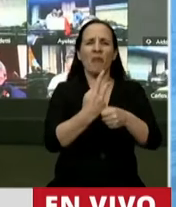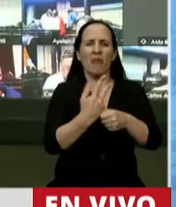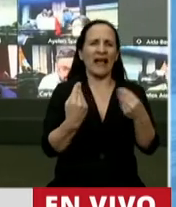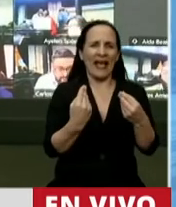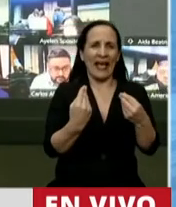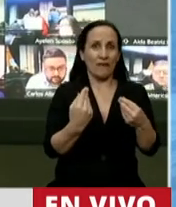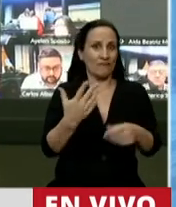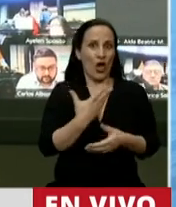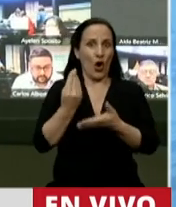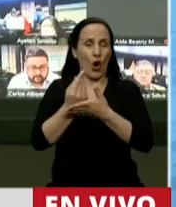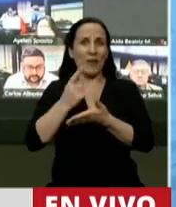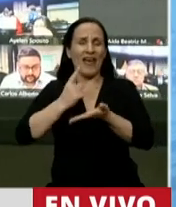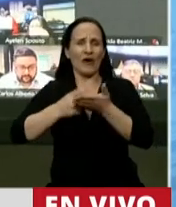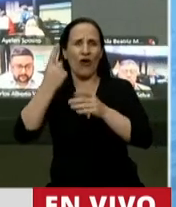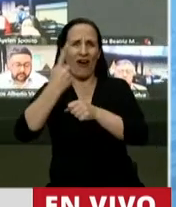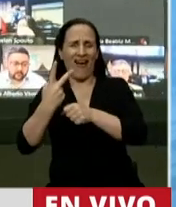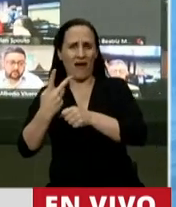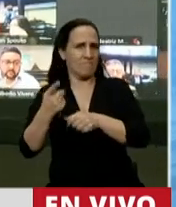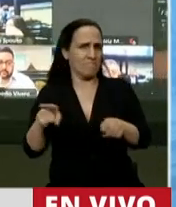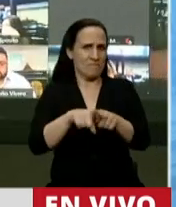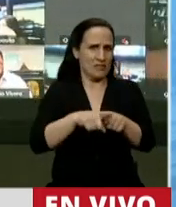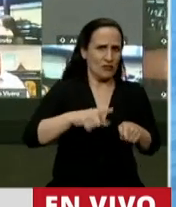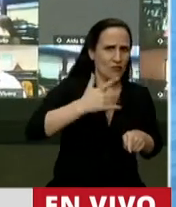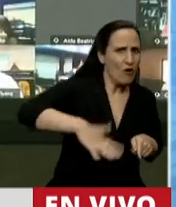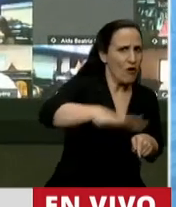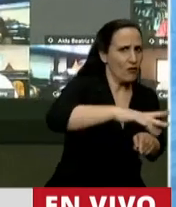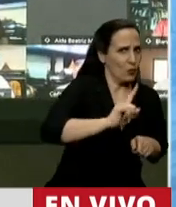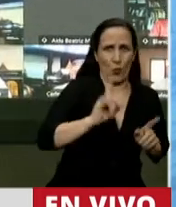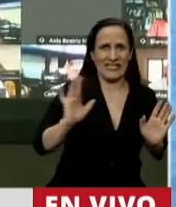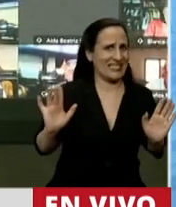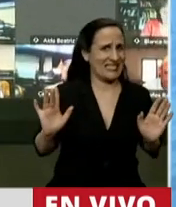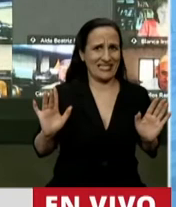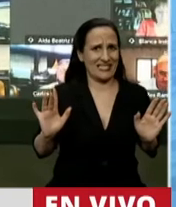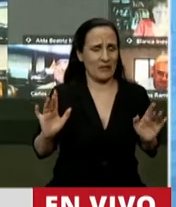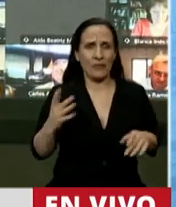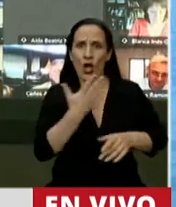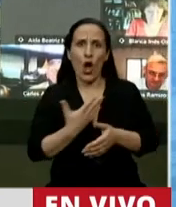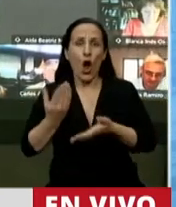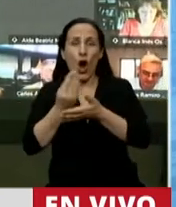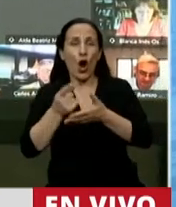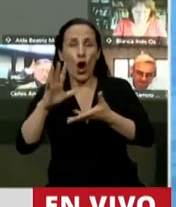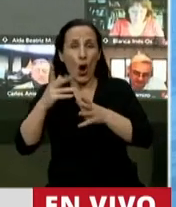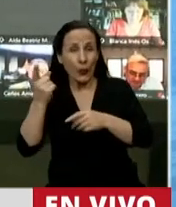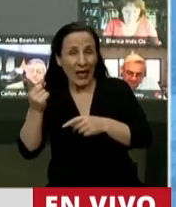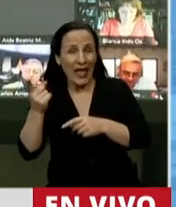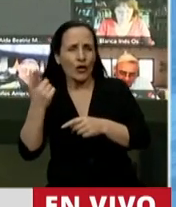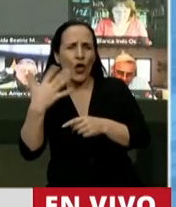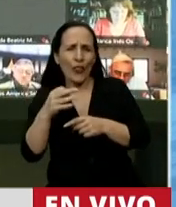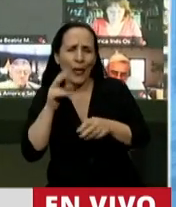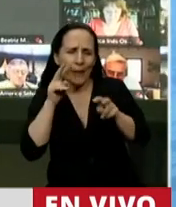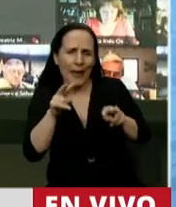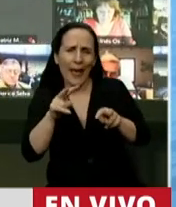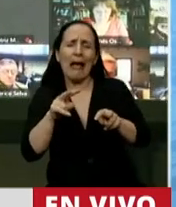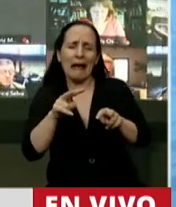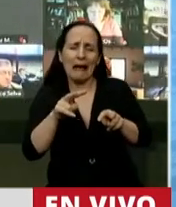prioridades que tiene la gente. Las prioridades que debe tener el Gobierno son aquellas por el cual muchas familias pasan